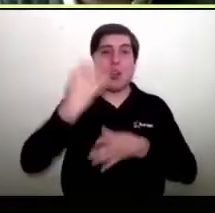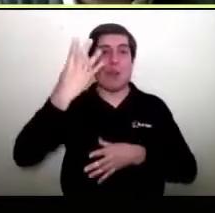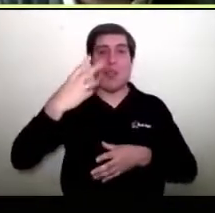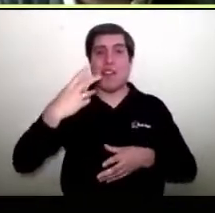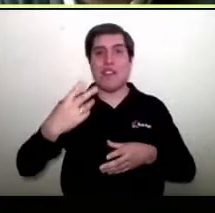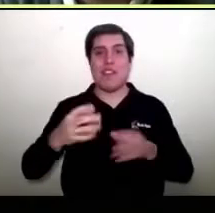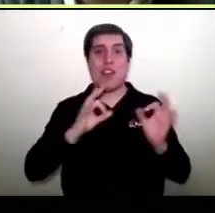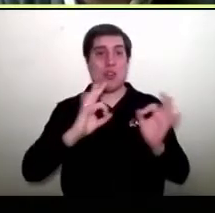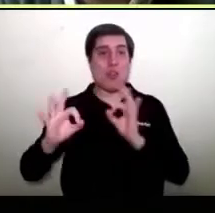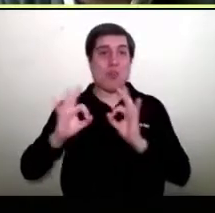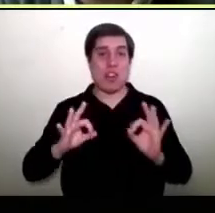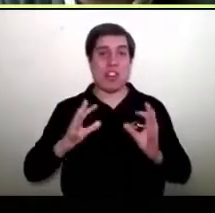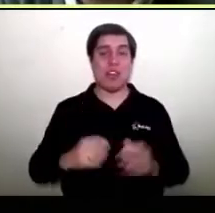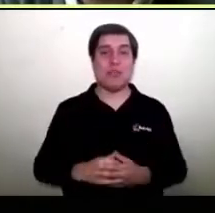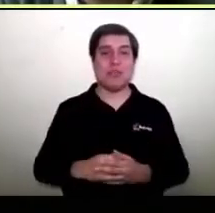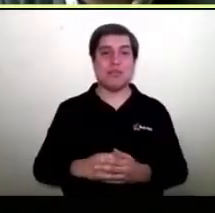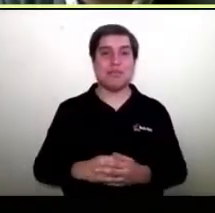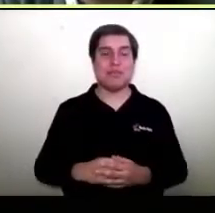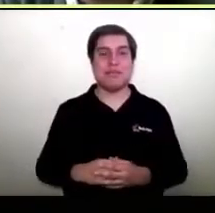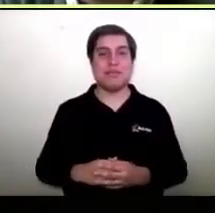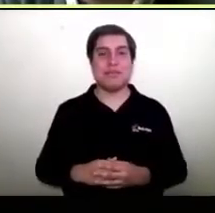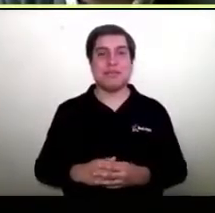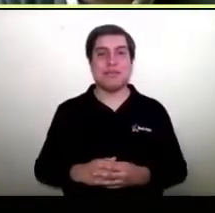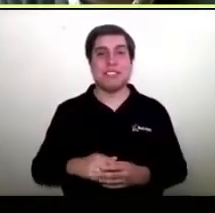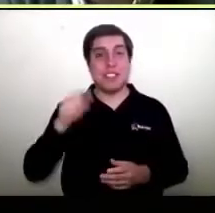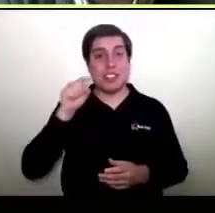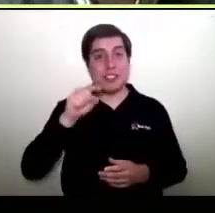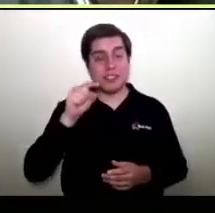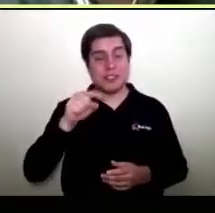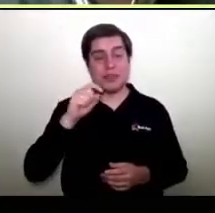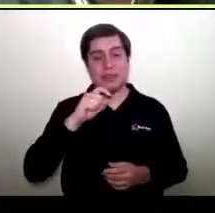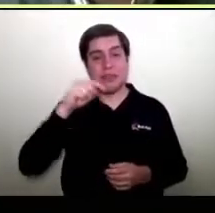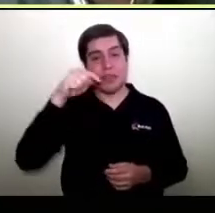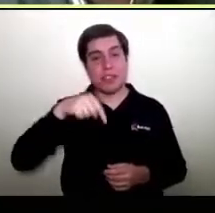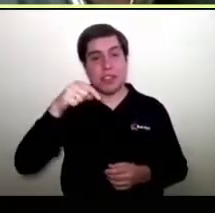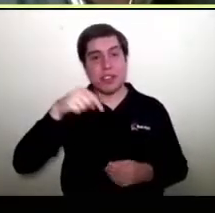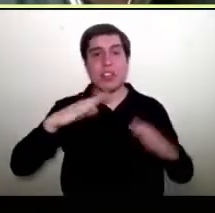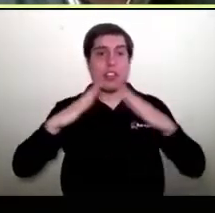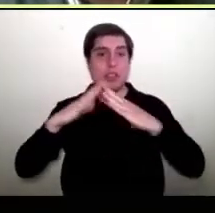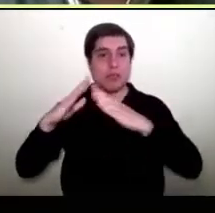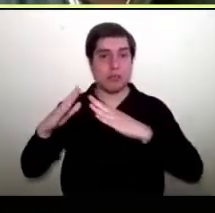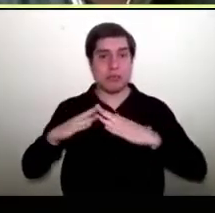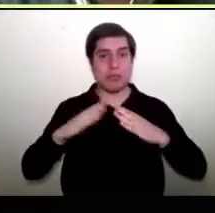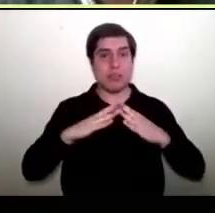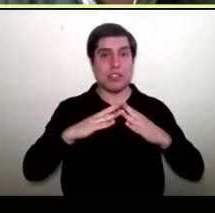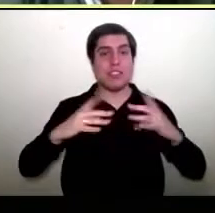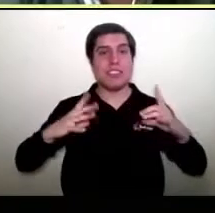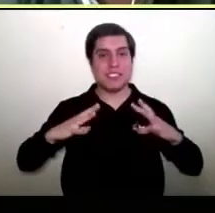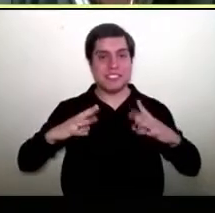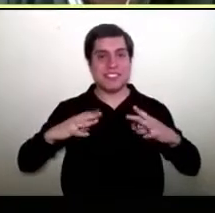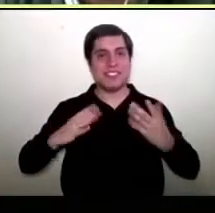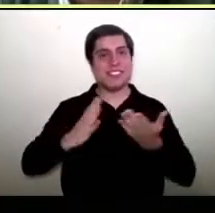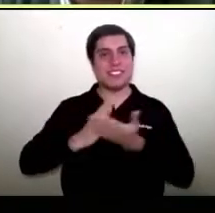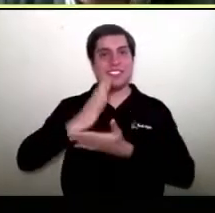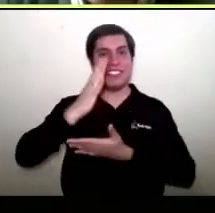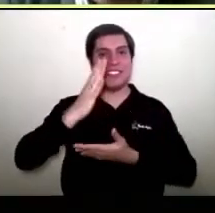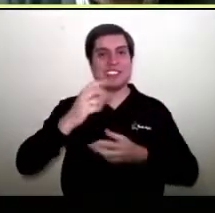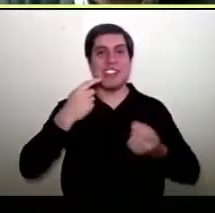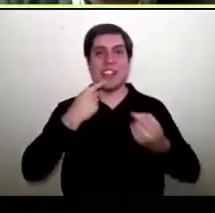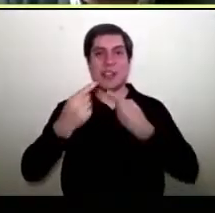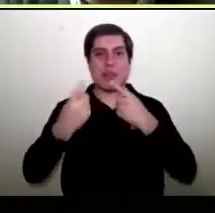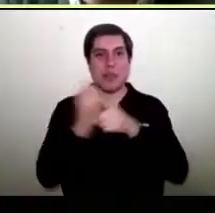hoy día, como todos tratamos de ser, donde hoy día estamos todos desde sus casas, así que felices de partir con esta nueva charla.